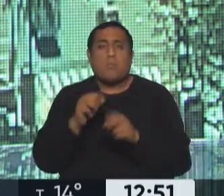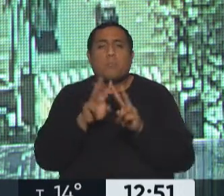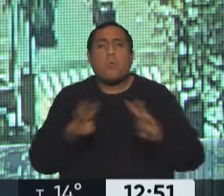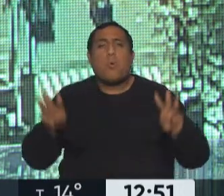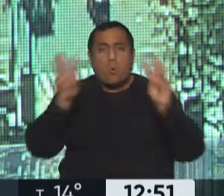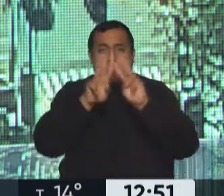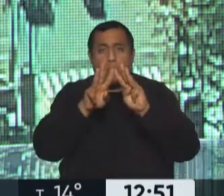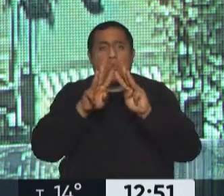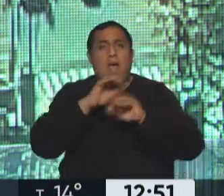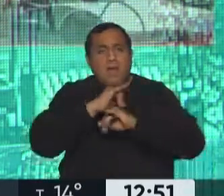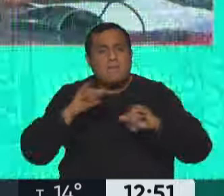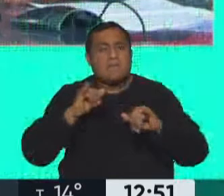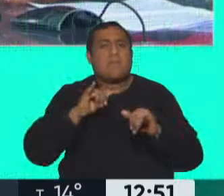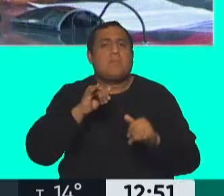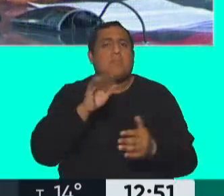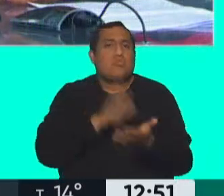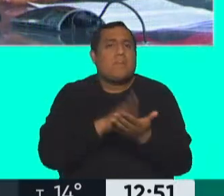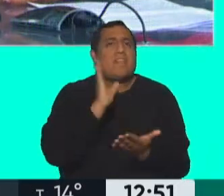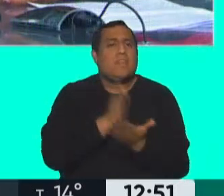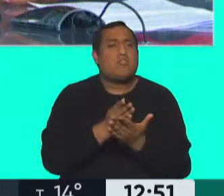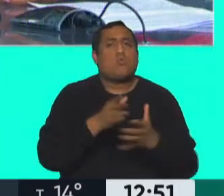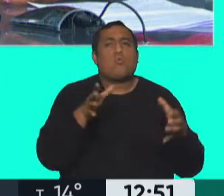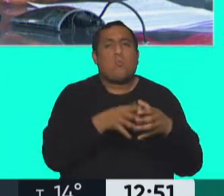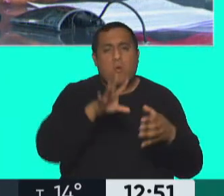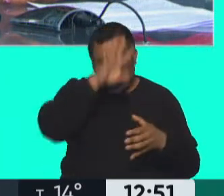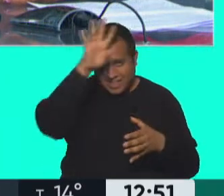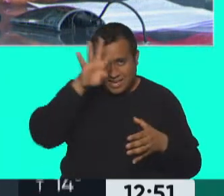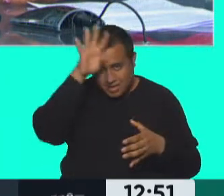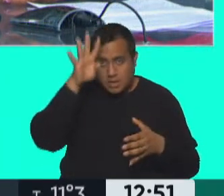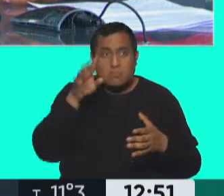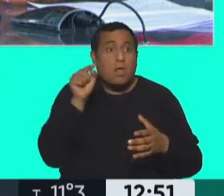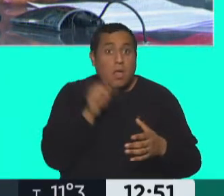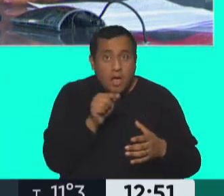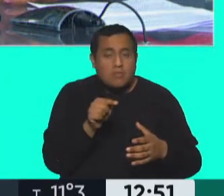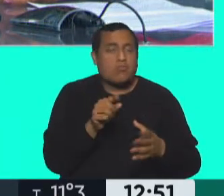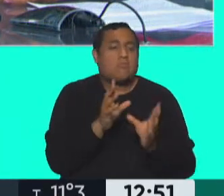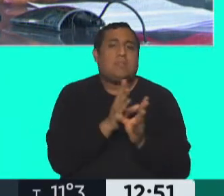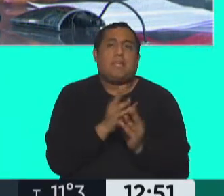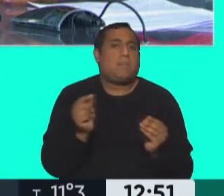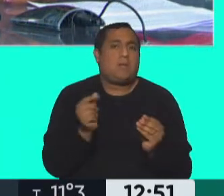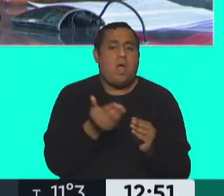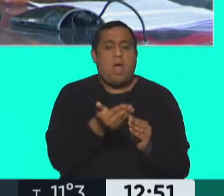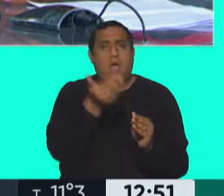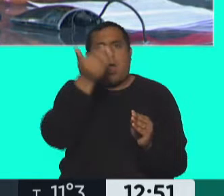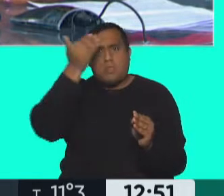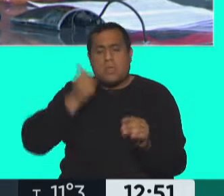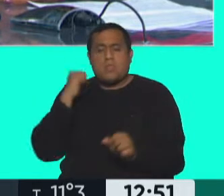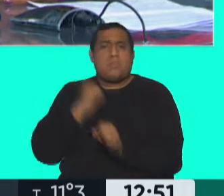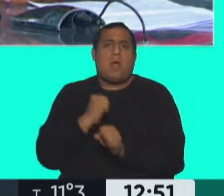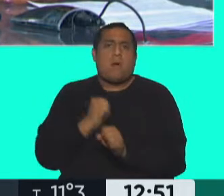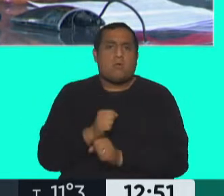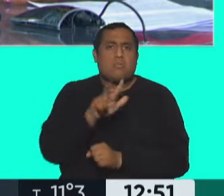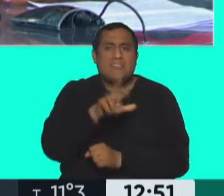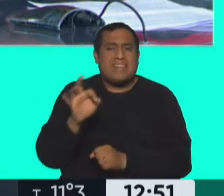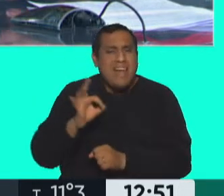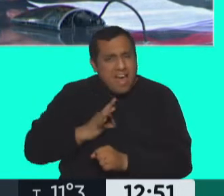Unidas sobre los Derechos de los Pueblos Indígenas. Lo cual fue la culminación de un largo trabajo de casi 30 años